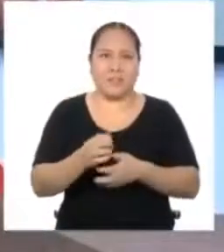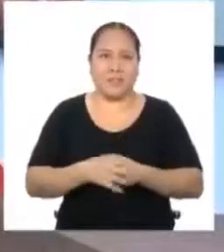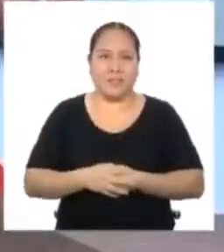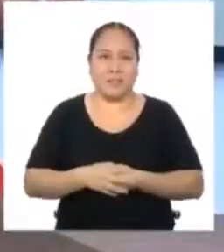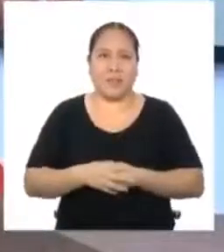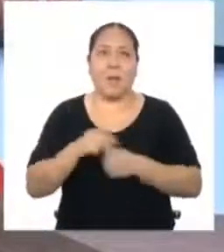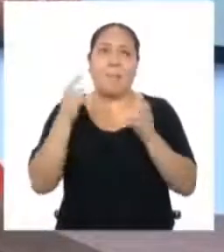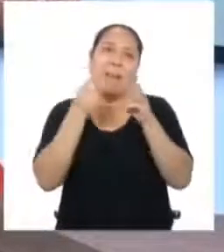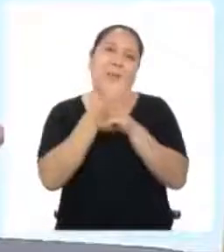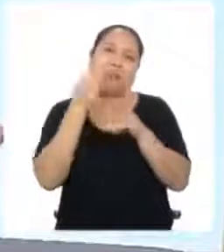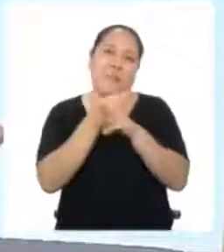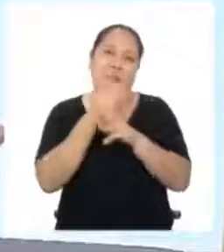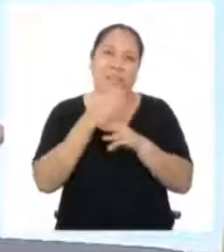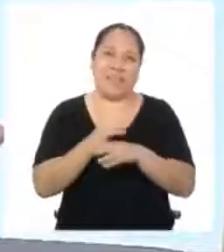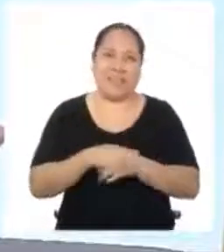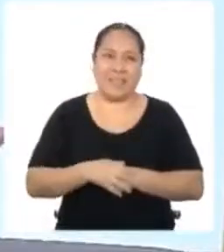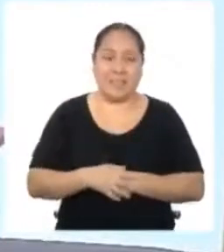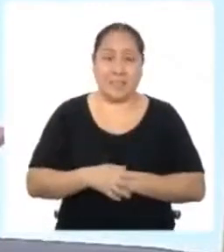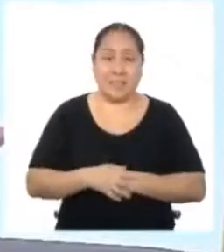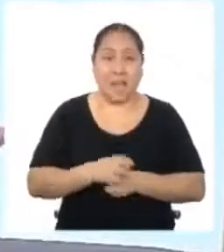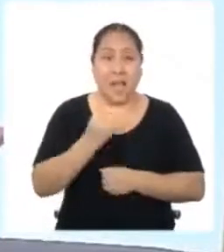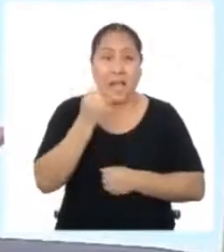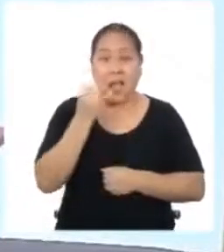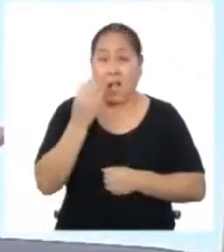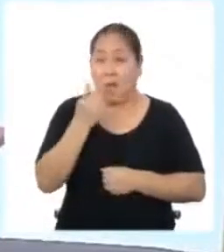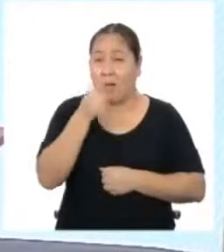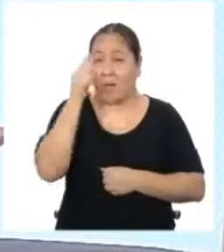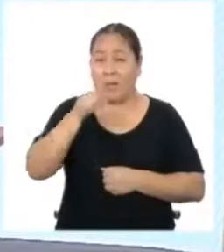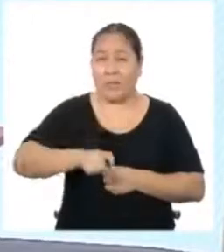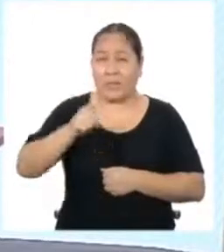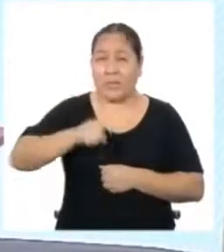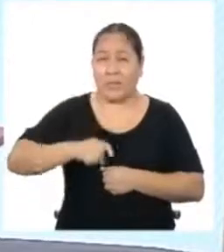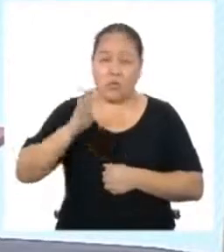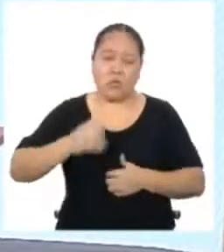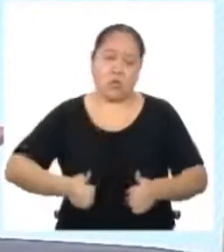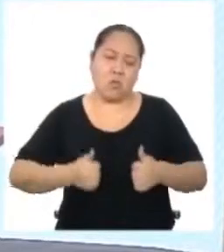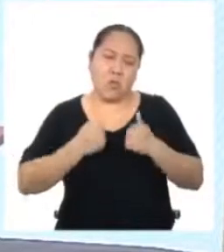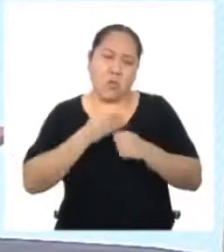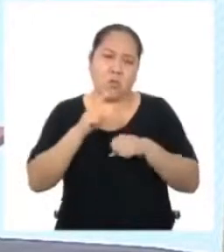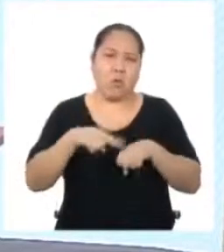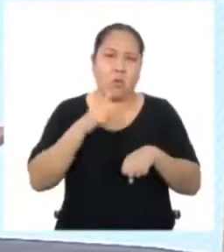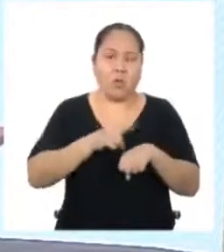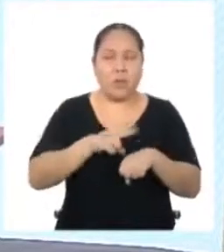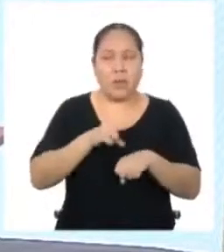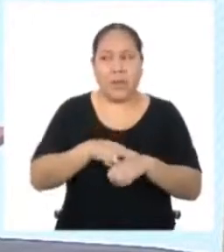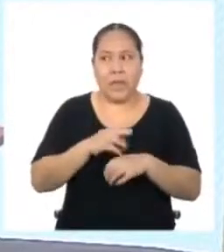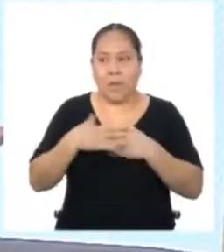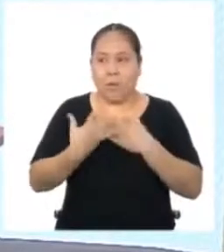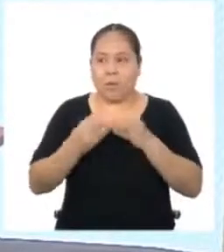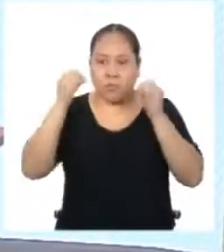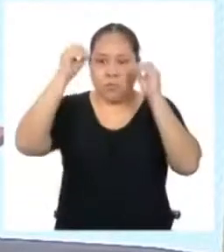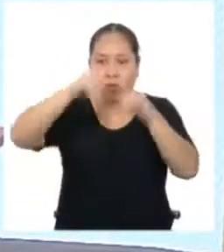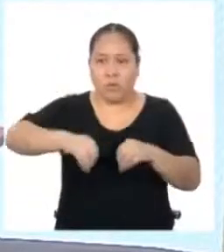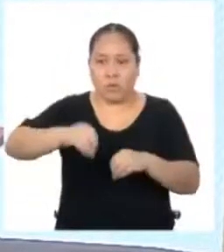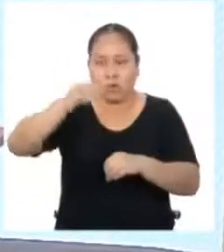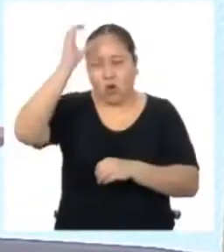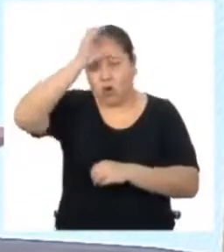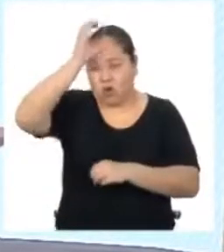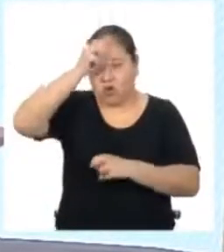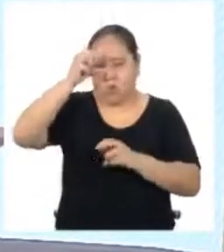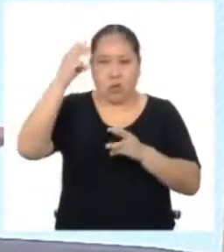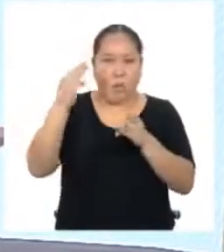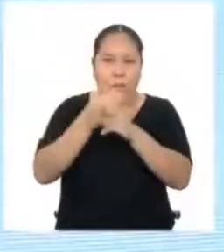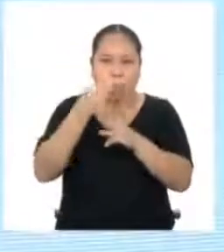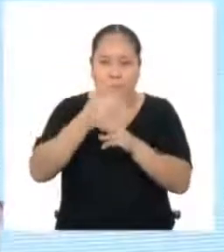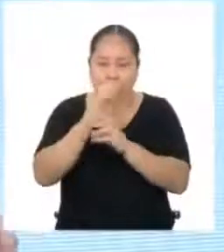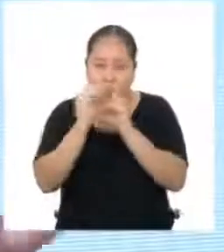Para las mates, Rodri ¿Alguna vez te ha pasado que estás haciendo tu vida normal y de pronto tienes que aplicar tus conocimientos de matemáticas para resolver